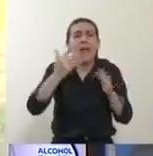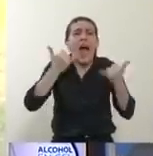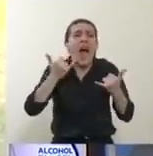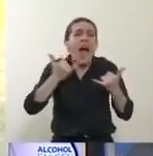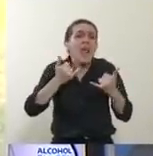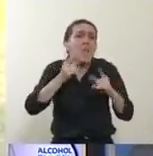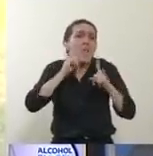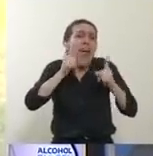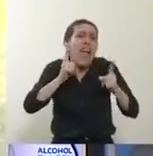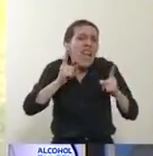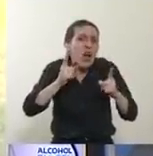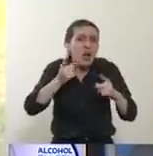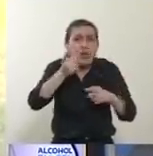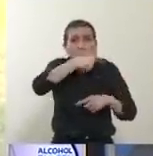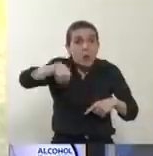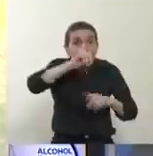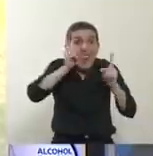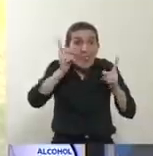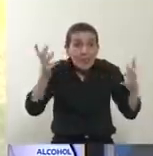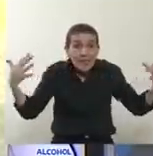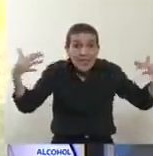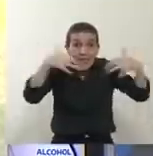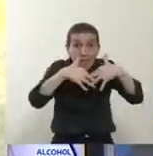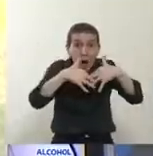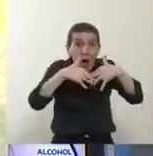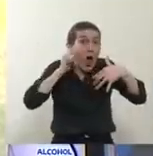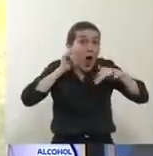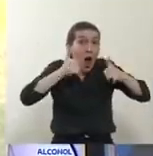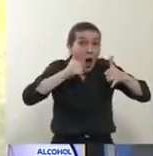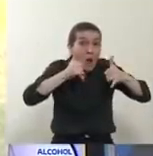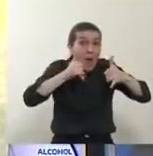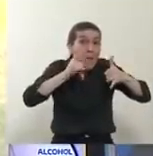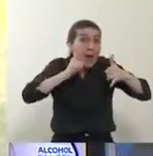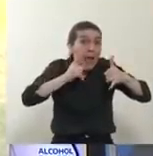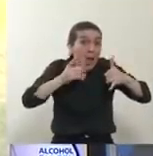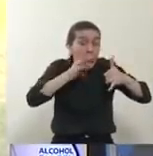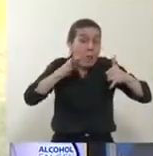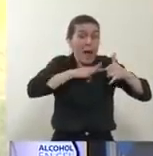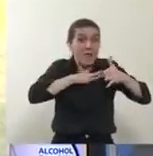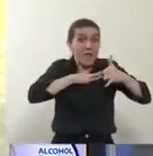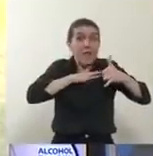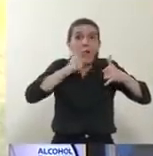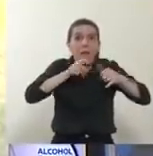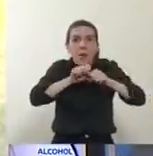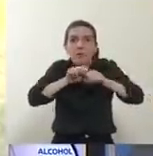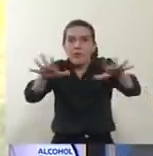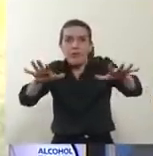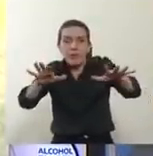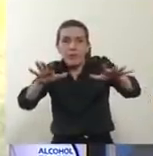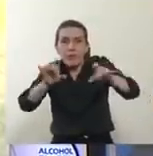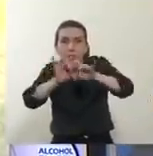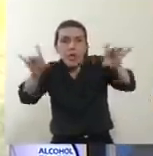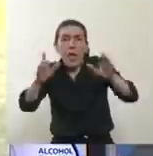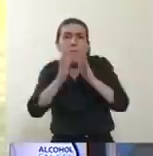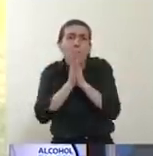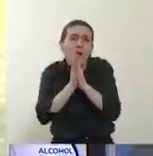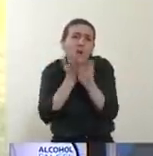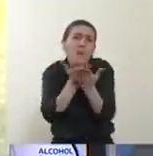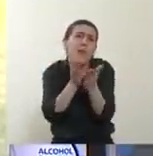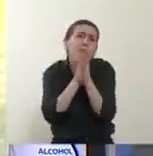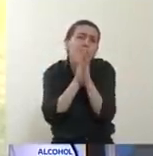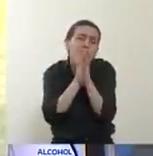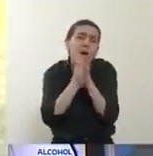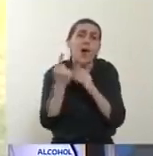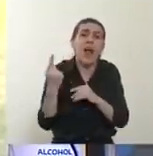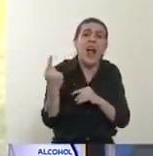exponen y el riesgo que corren. Yo les pido por favor, y lo mismo le pido a cada uno